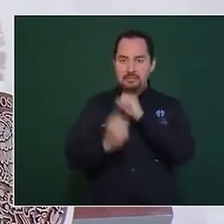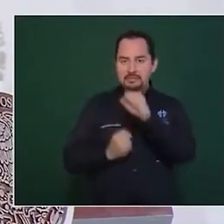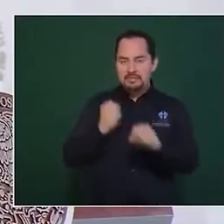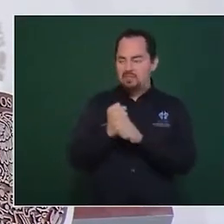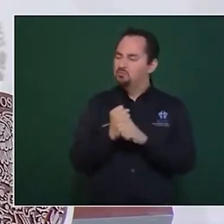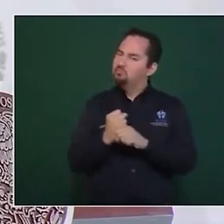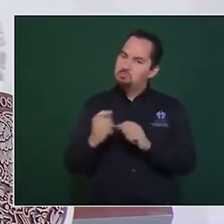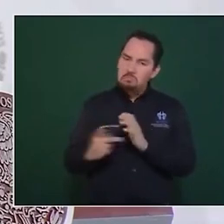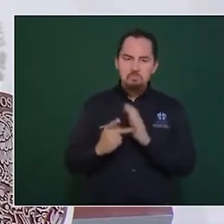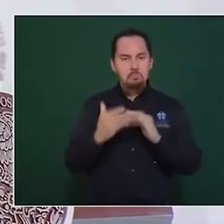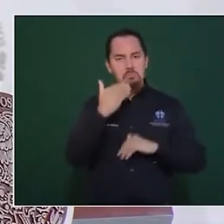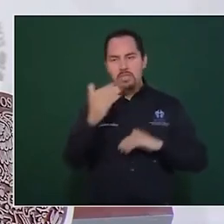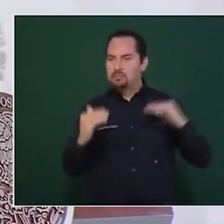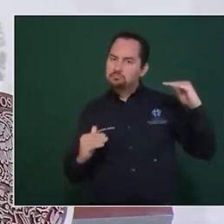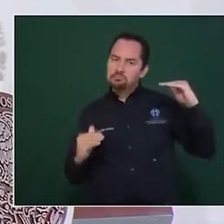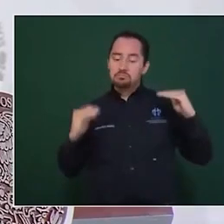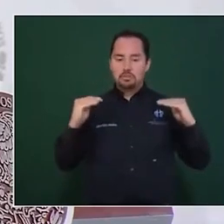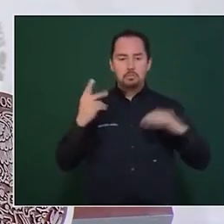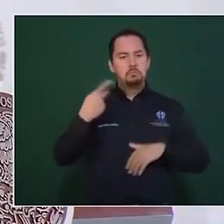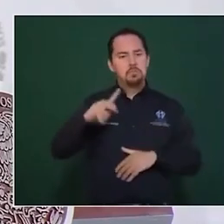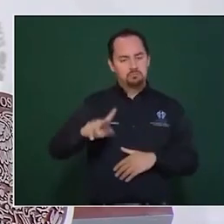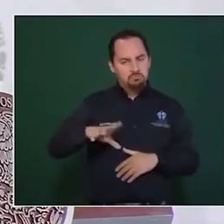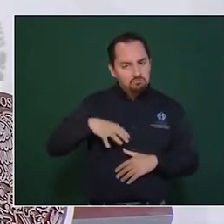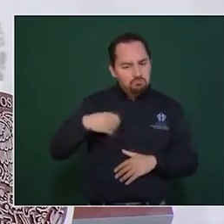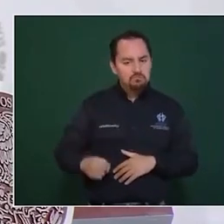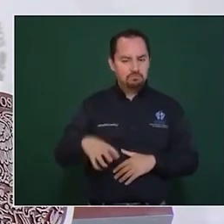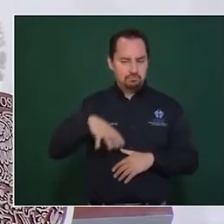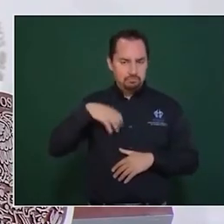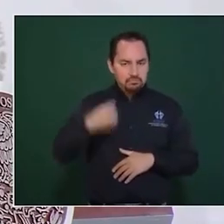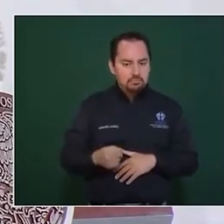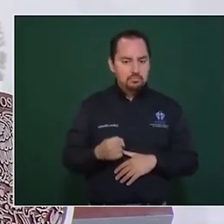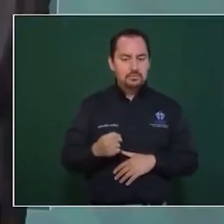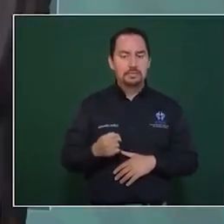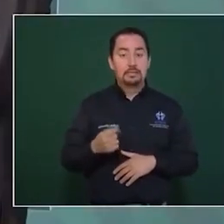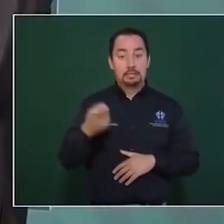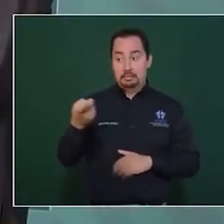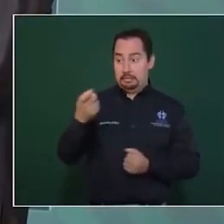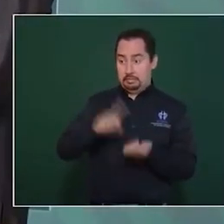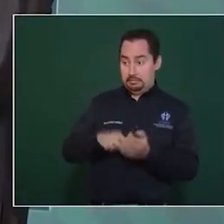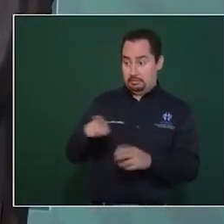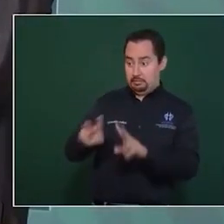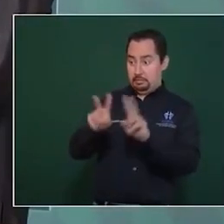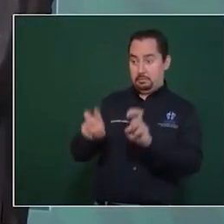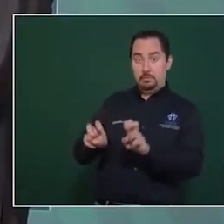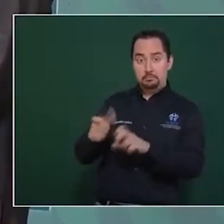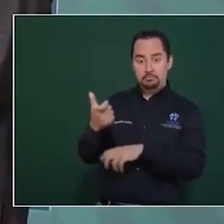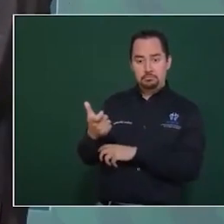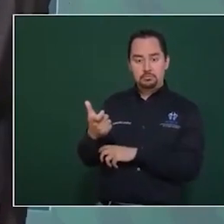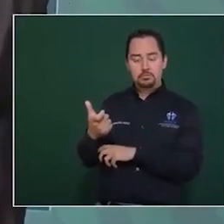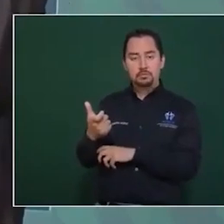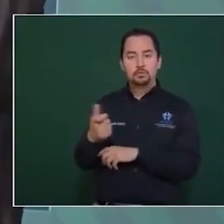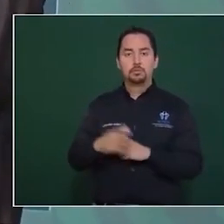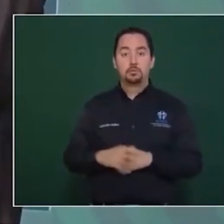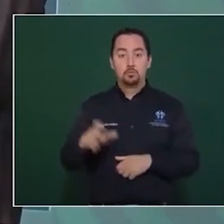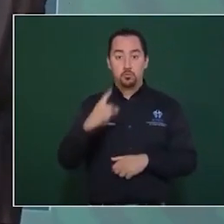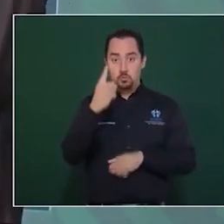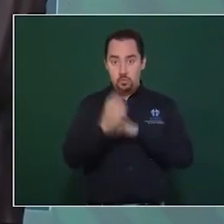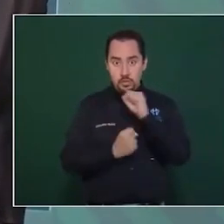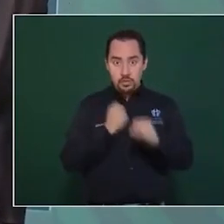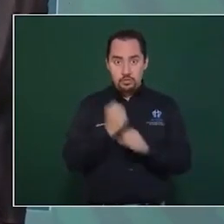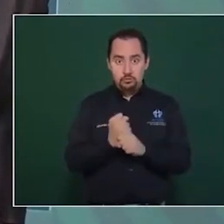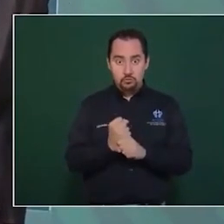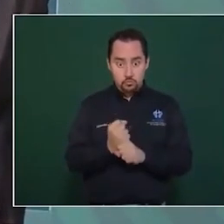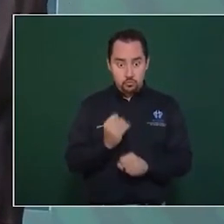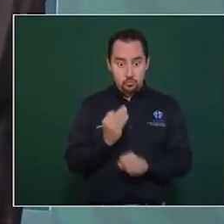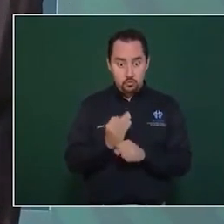administración. Pero gracias al gran esfuerzo que ha realizado el sector financiero, logramos desde nuestro primer año,